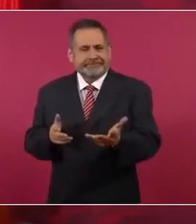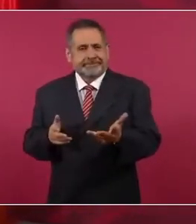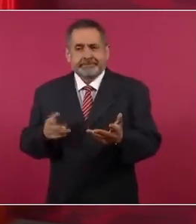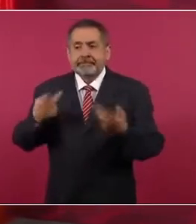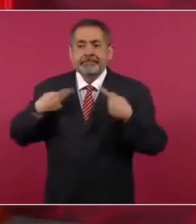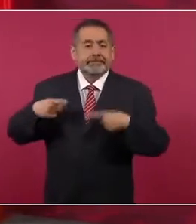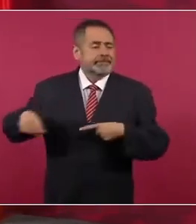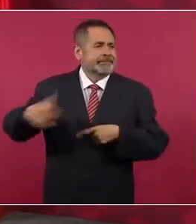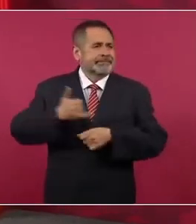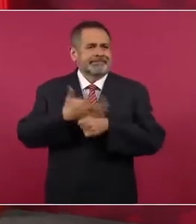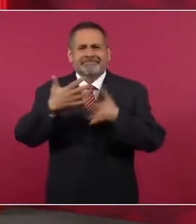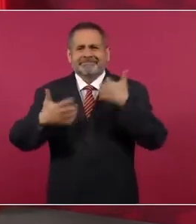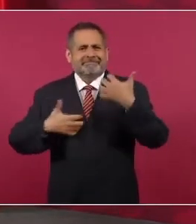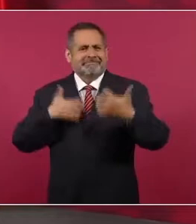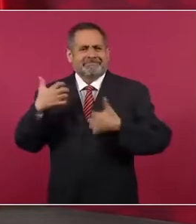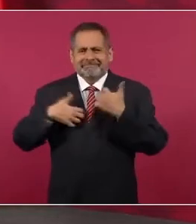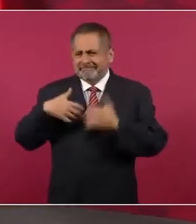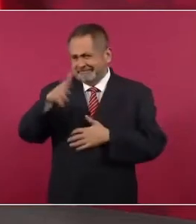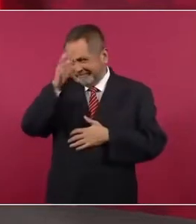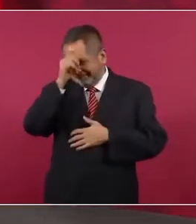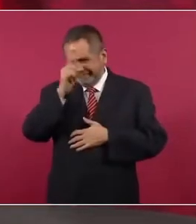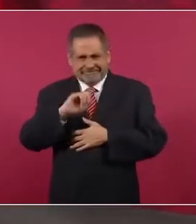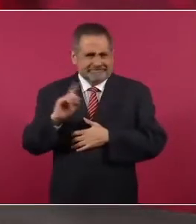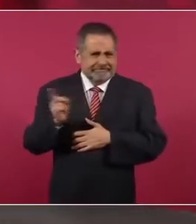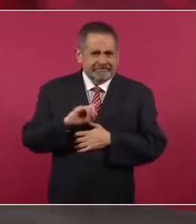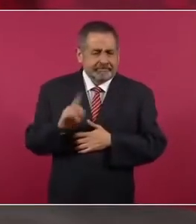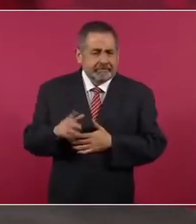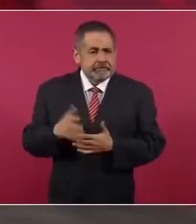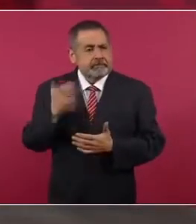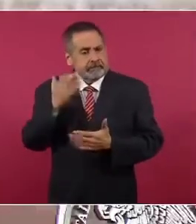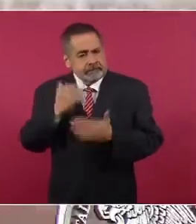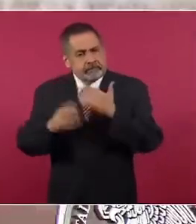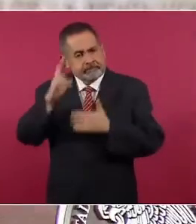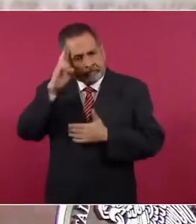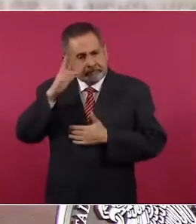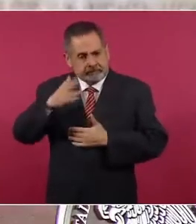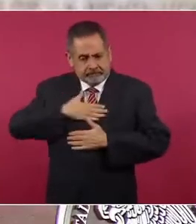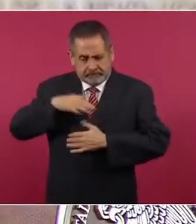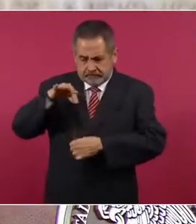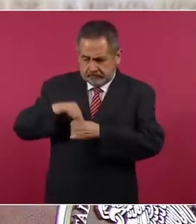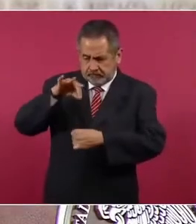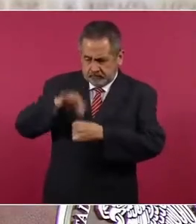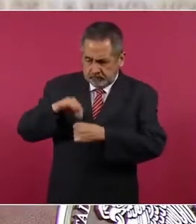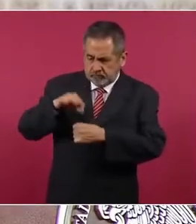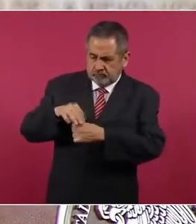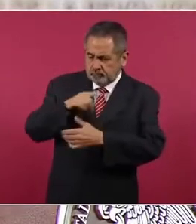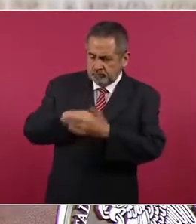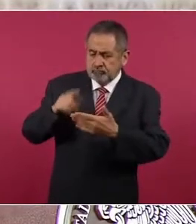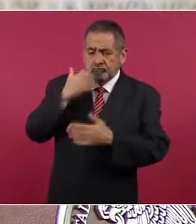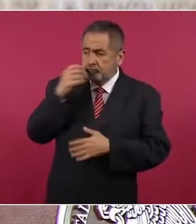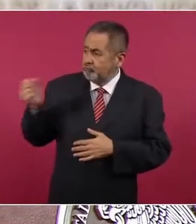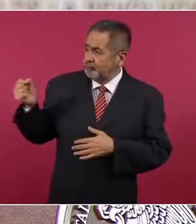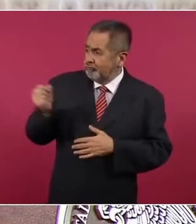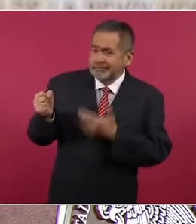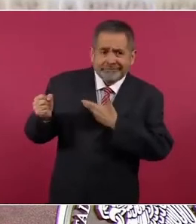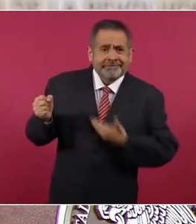inconforma porque no respetan la voluntad popular.